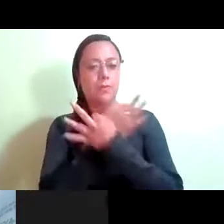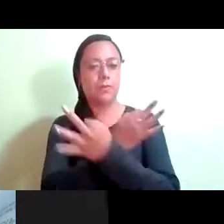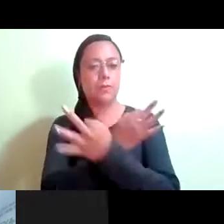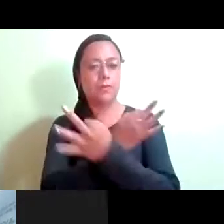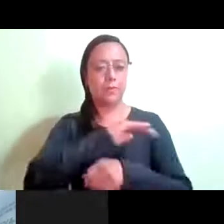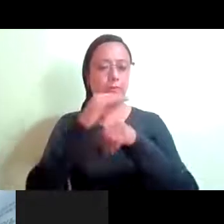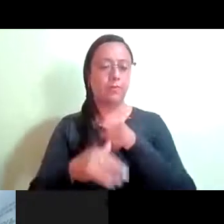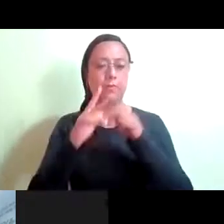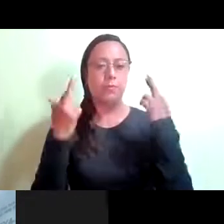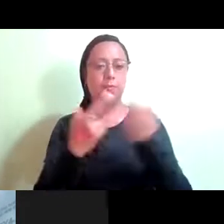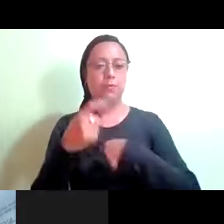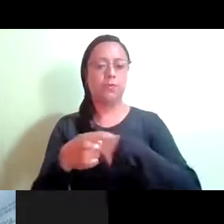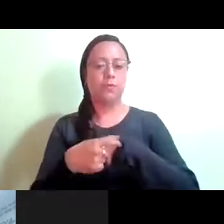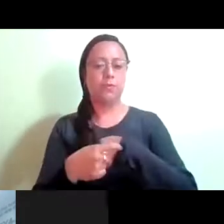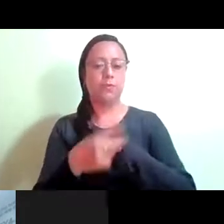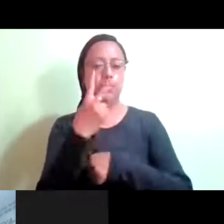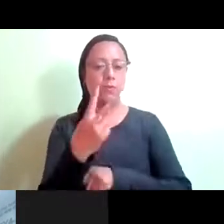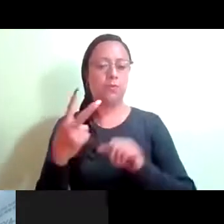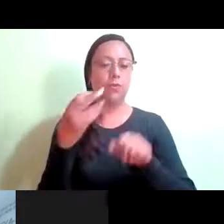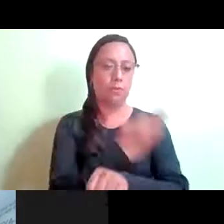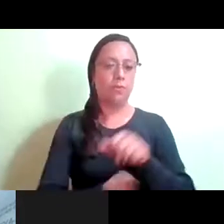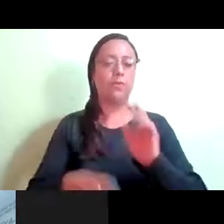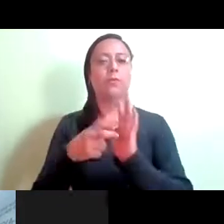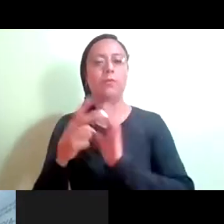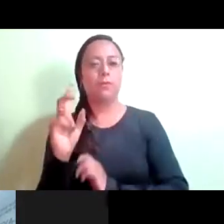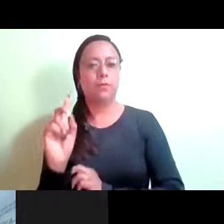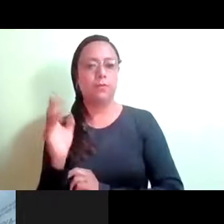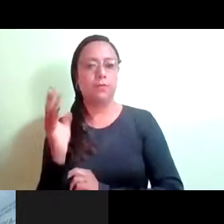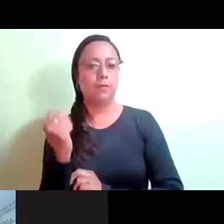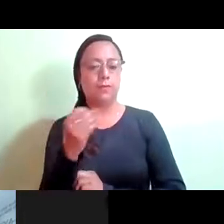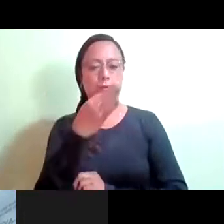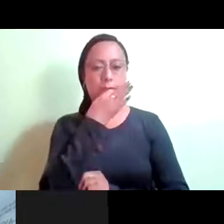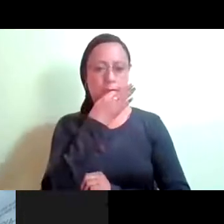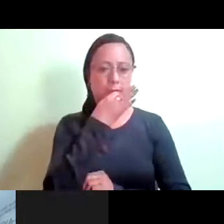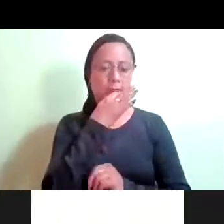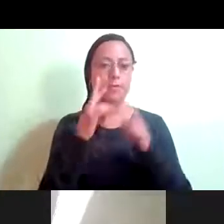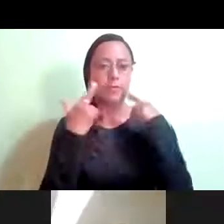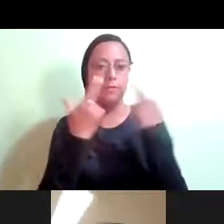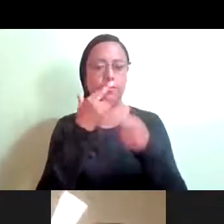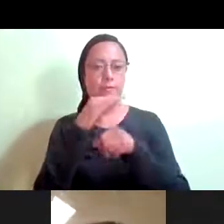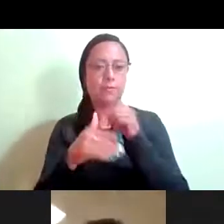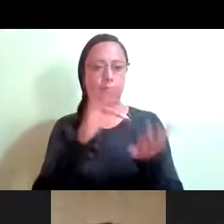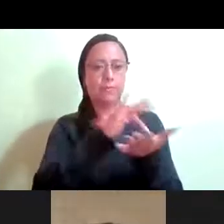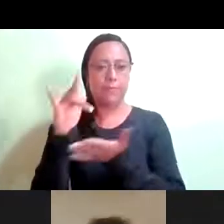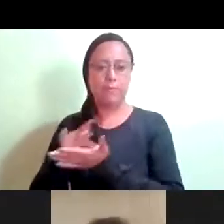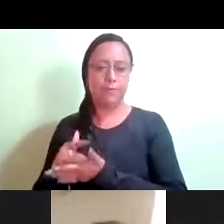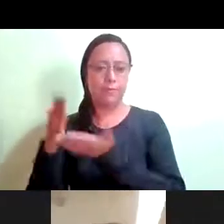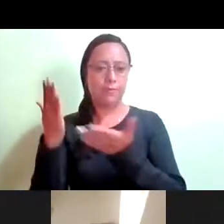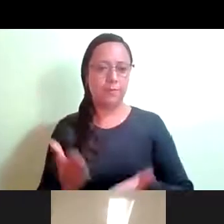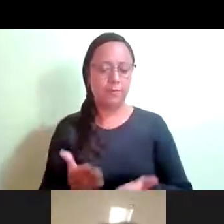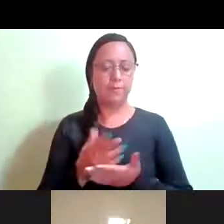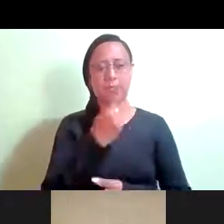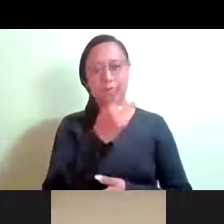sesión siendo las dos treinta y nueve minutos. Llegamos al final de la reunión. Gracias por su asistencia y su